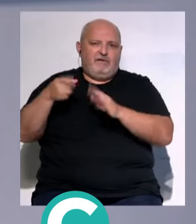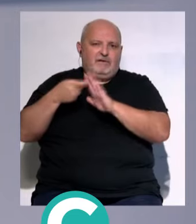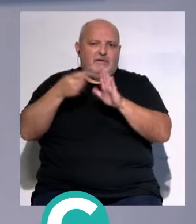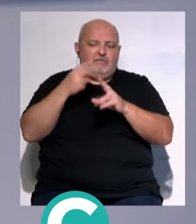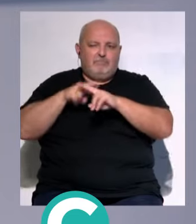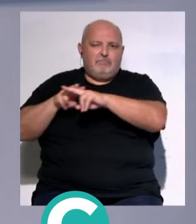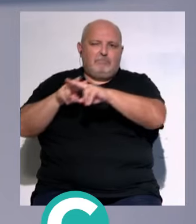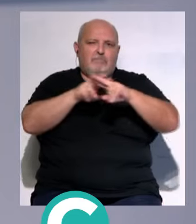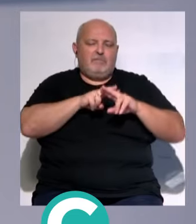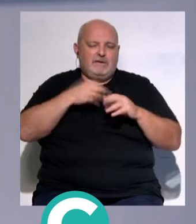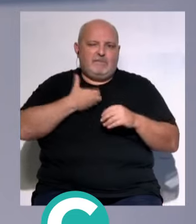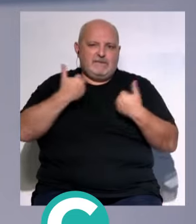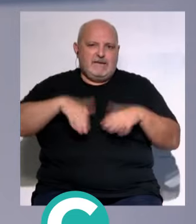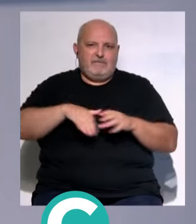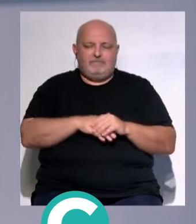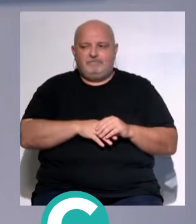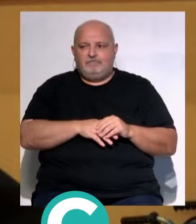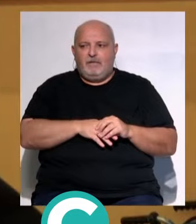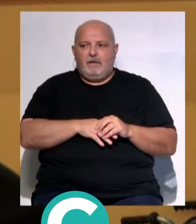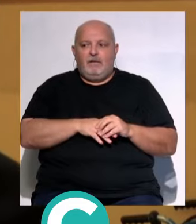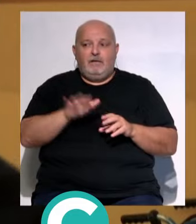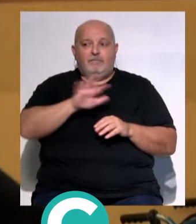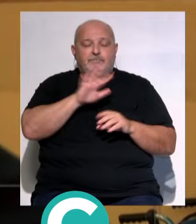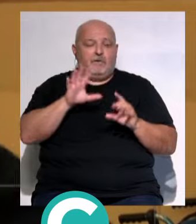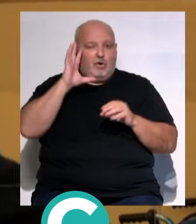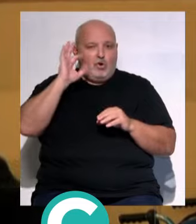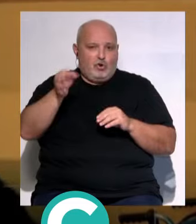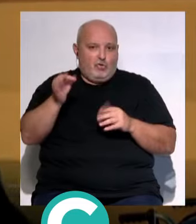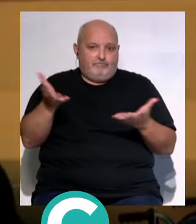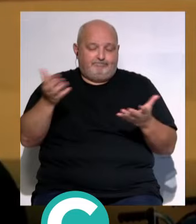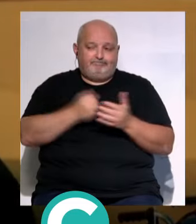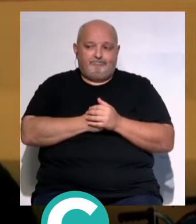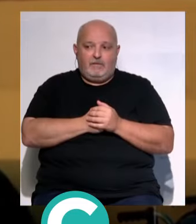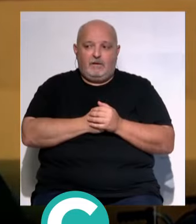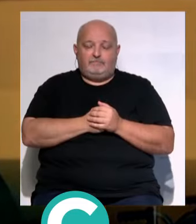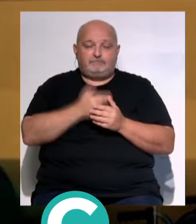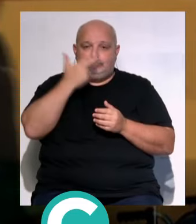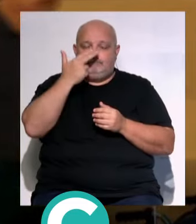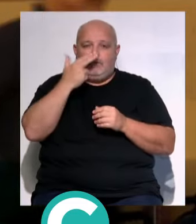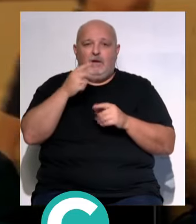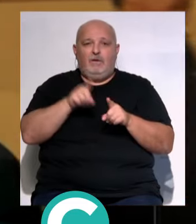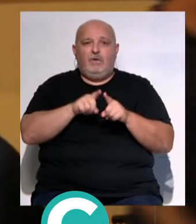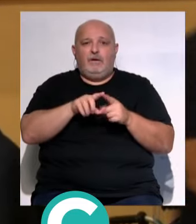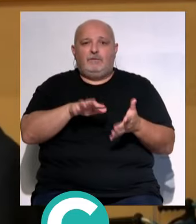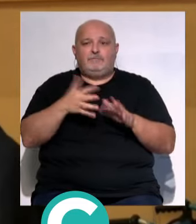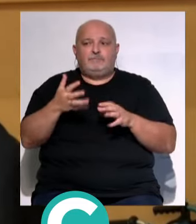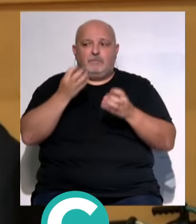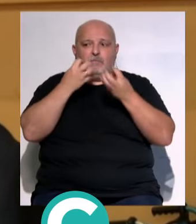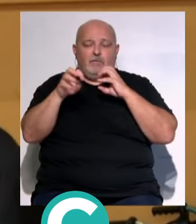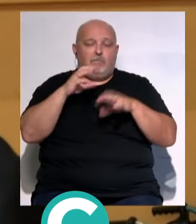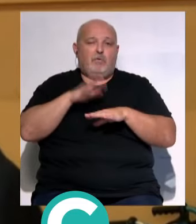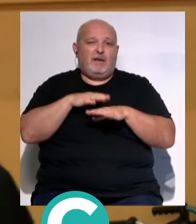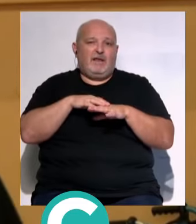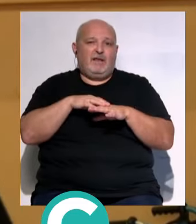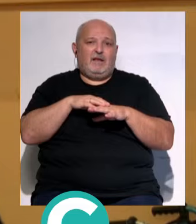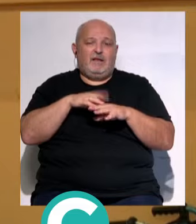revisadas... ...por el ayuntamiento. Me parece absolutamente lógico... ...y muy interesante que se manifiesten...